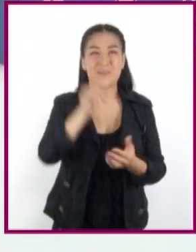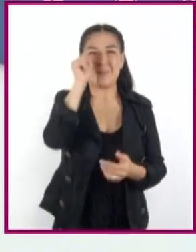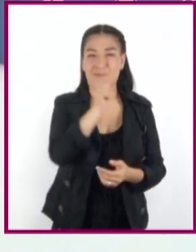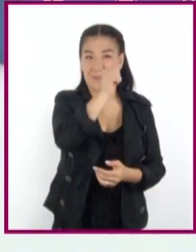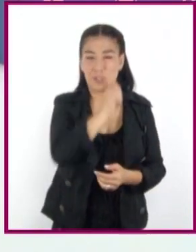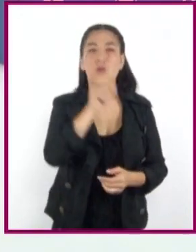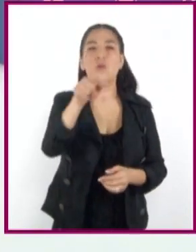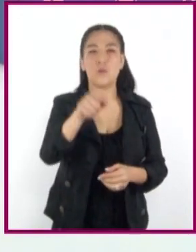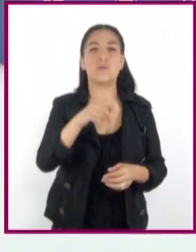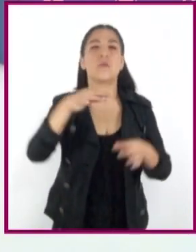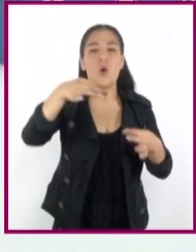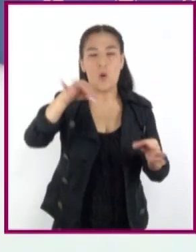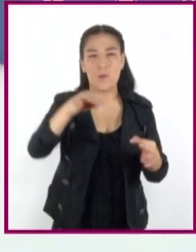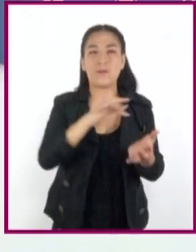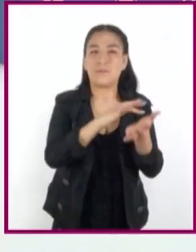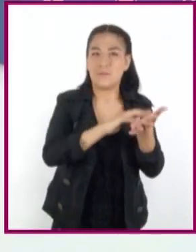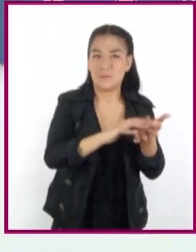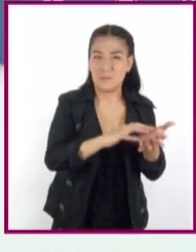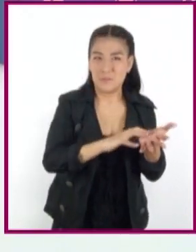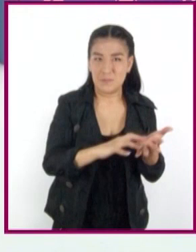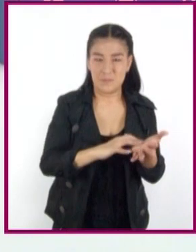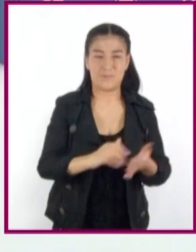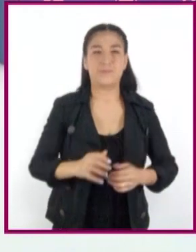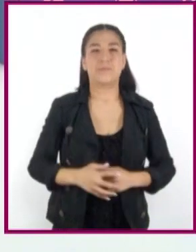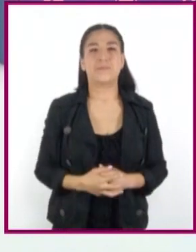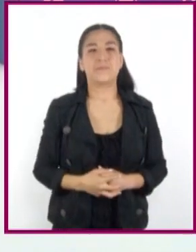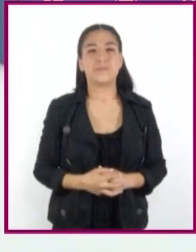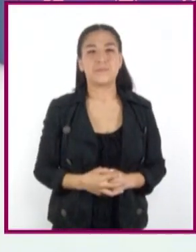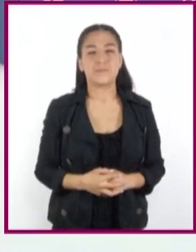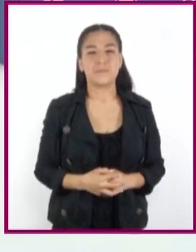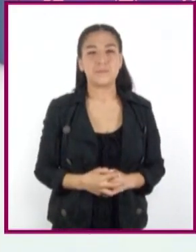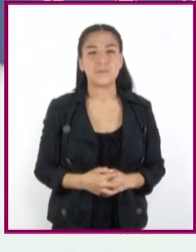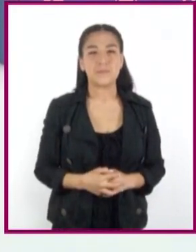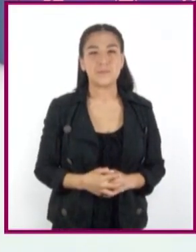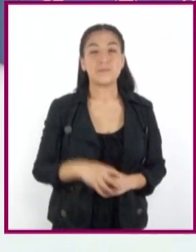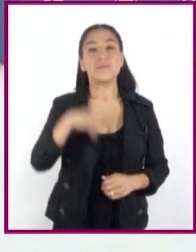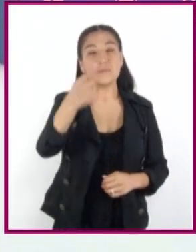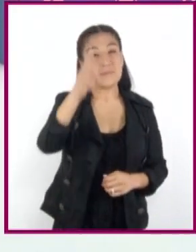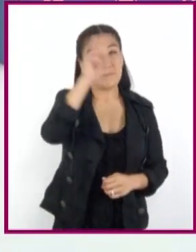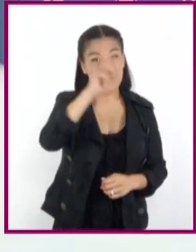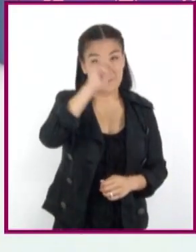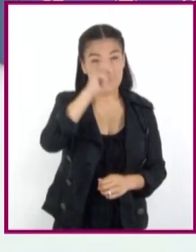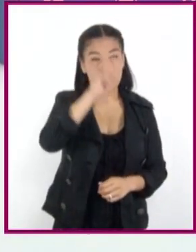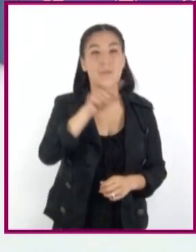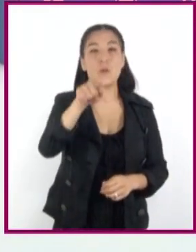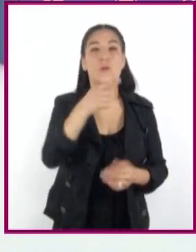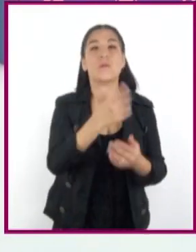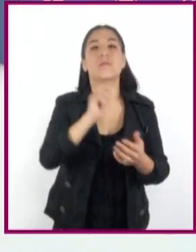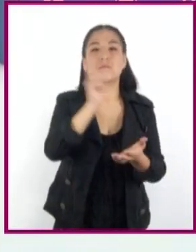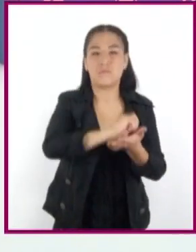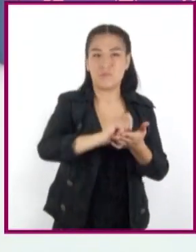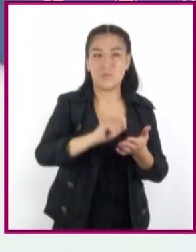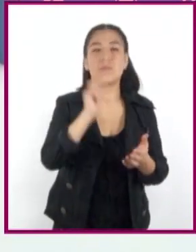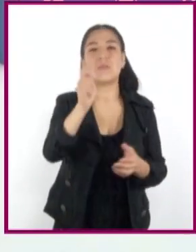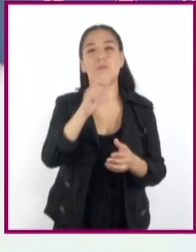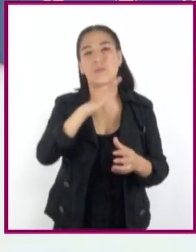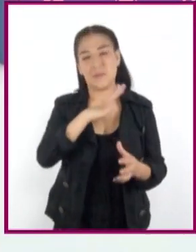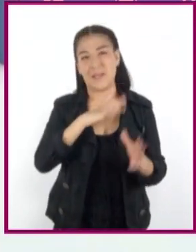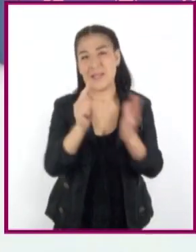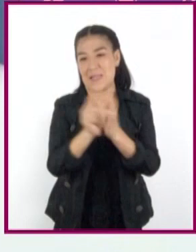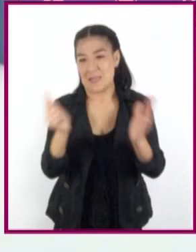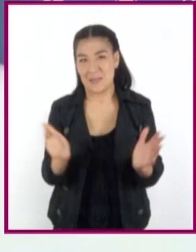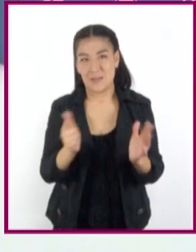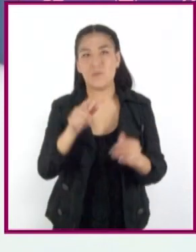alisten sus hojas leyer, punzón y regleta. Es recomendable que tengan a la mano su libro de texto de